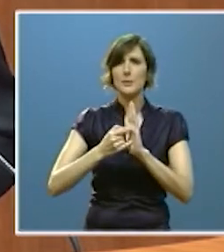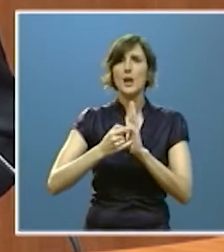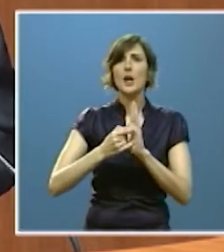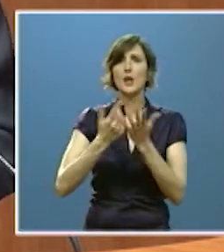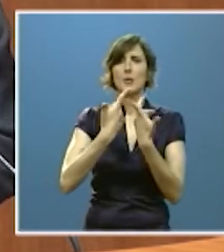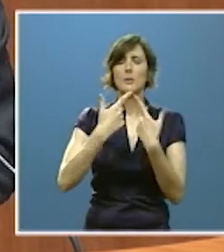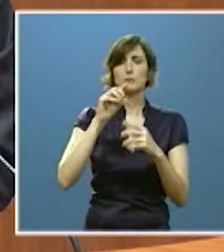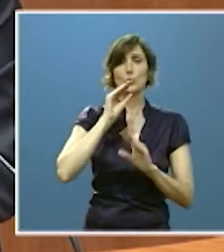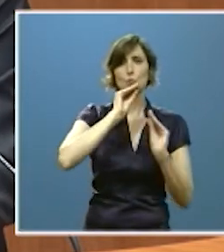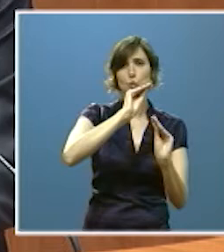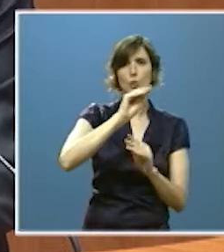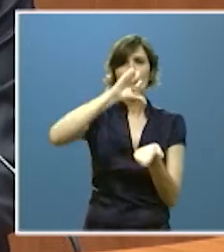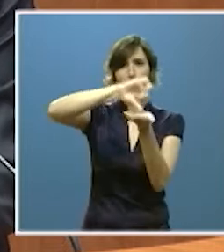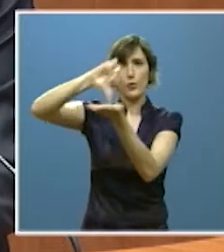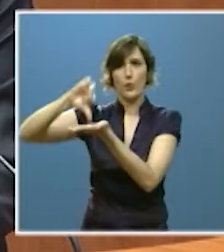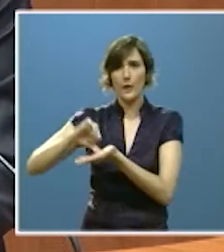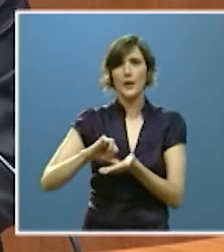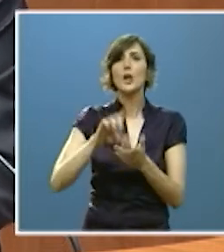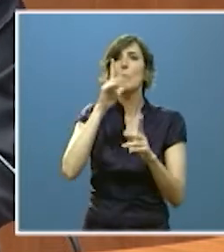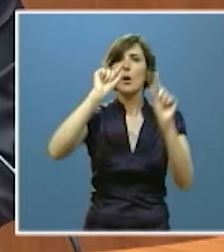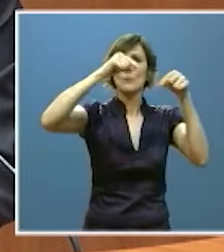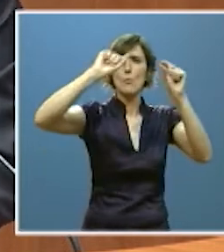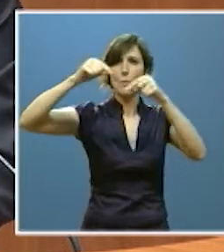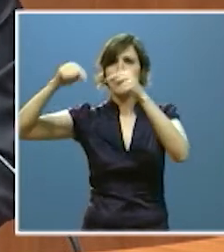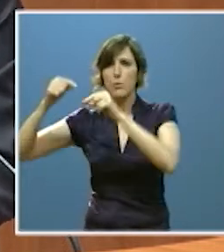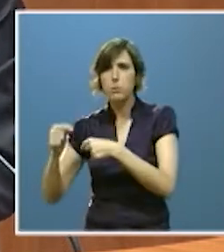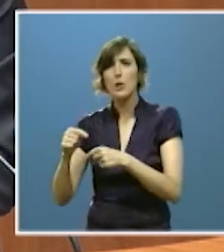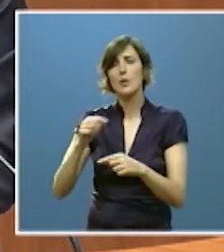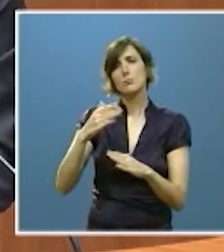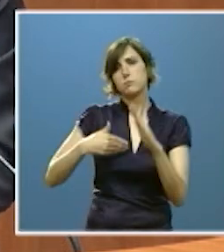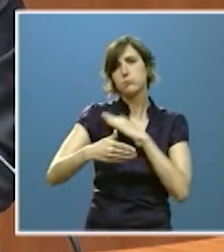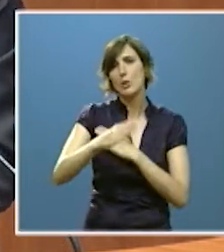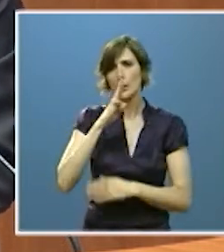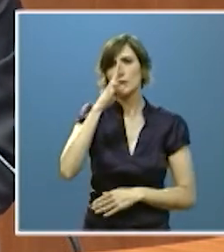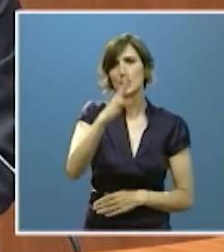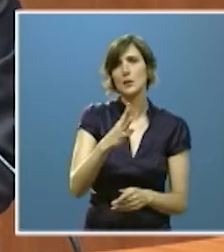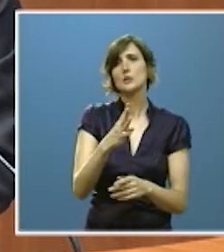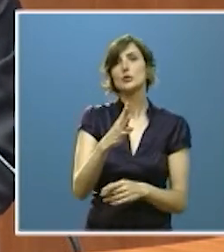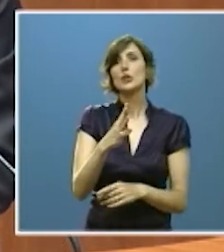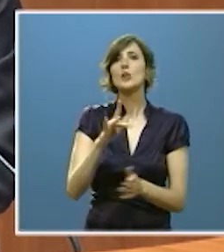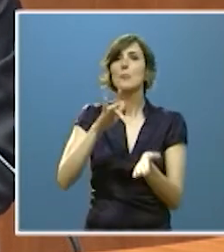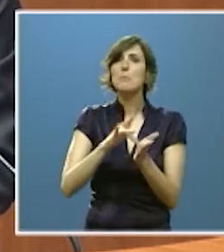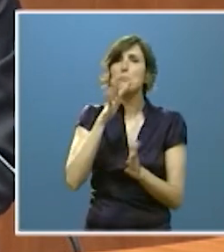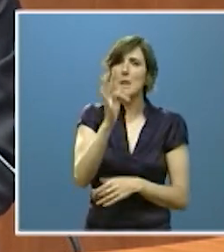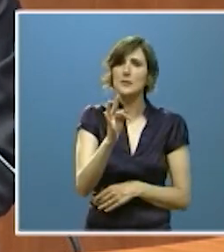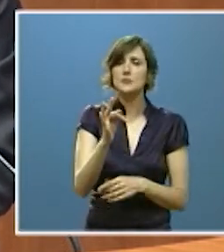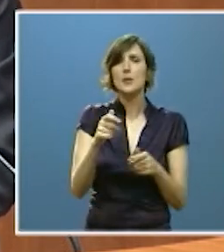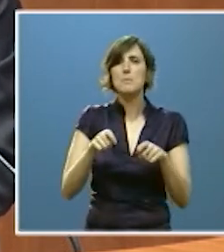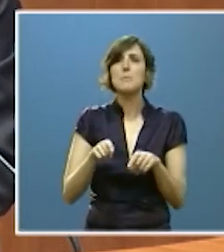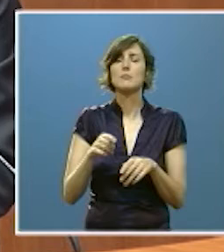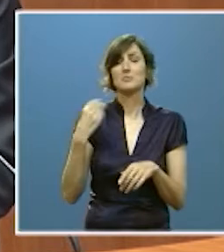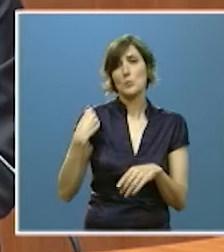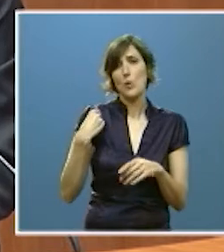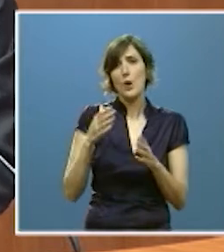locales con las que hemos suscrito un nuevo acuerdo marco con un horizonte de tres años y un aumento medio anual del 8,3